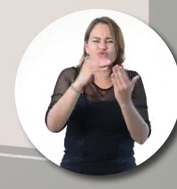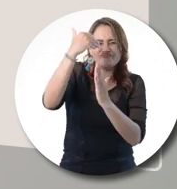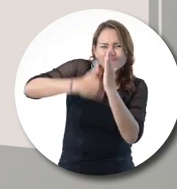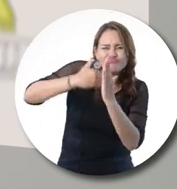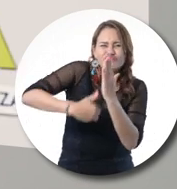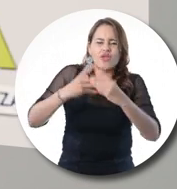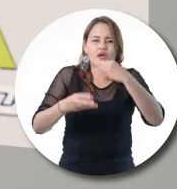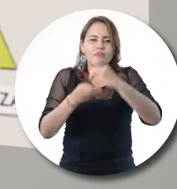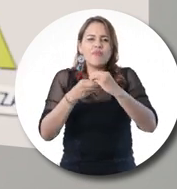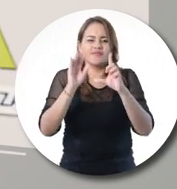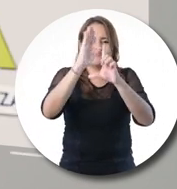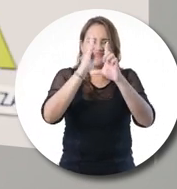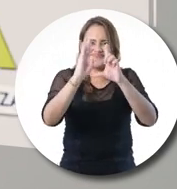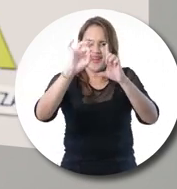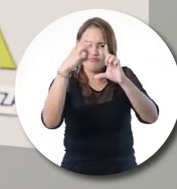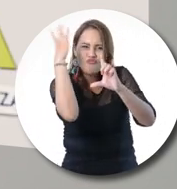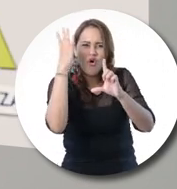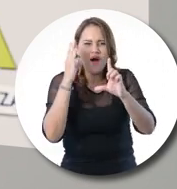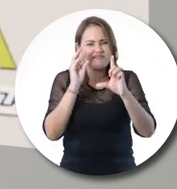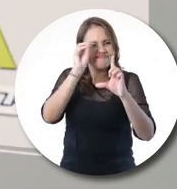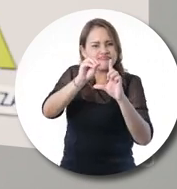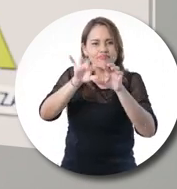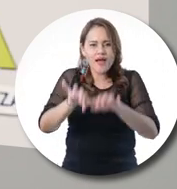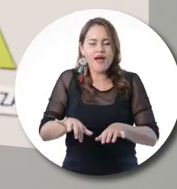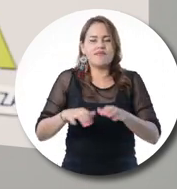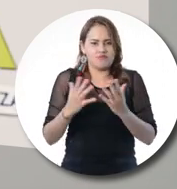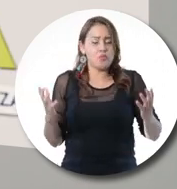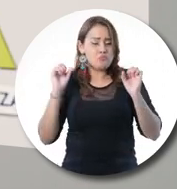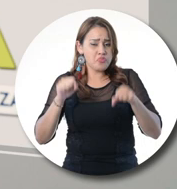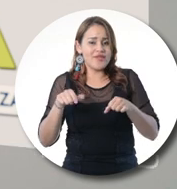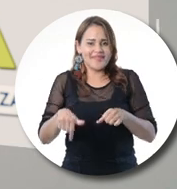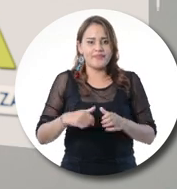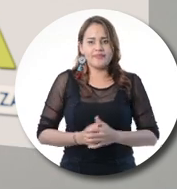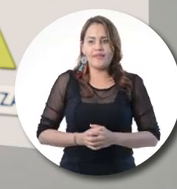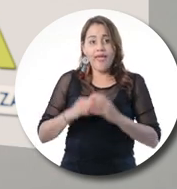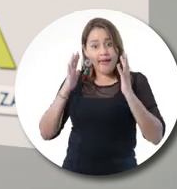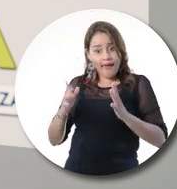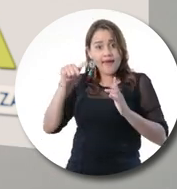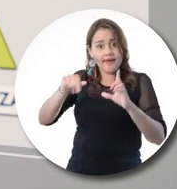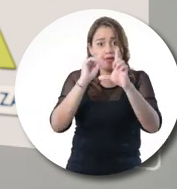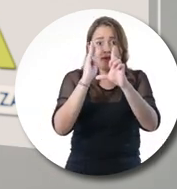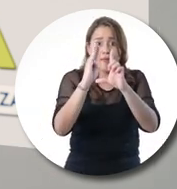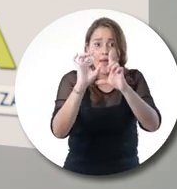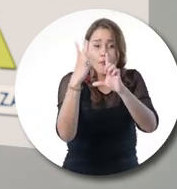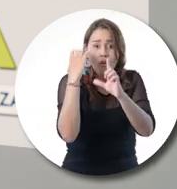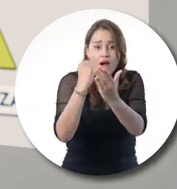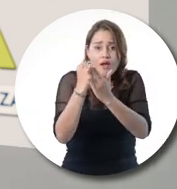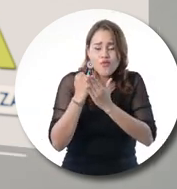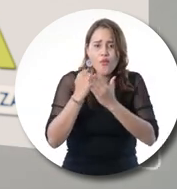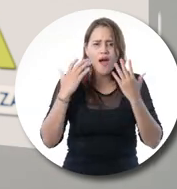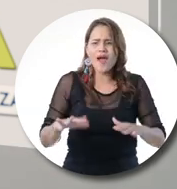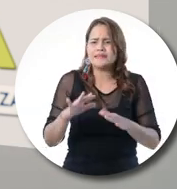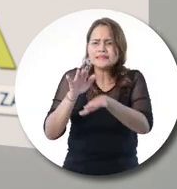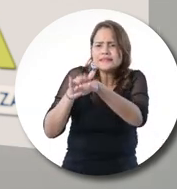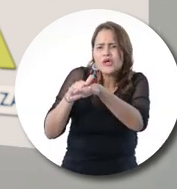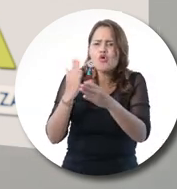Blackboard y se producen contenidos virtuales de aprendizaje Ah, acá es donde le dan soporte a la Blackboard Voy a cambiar mi contraseña porque